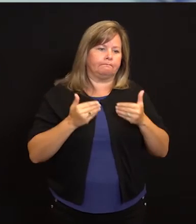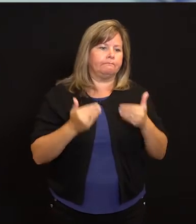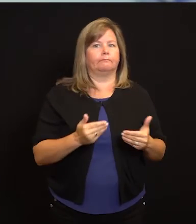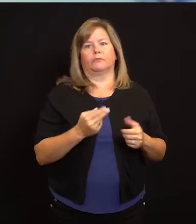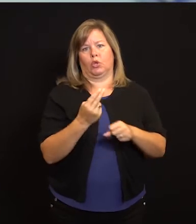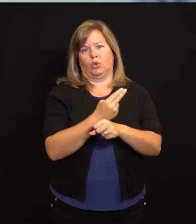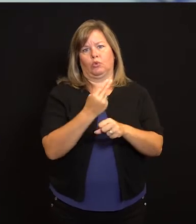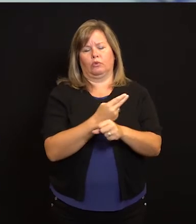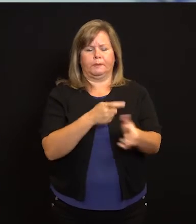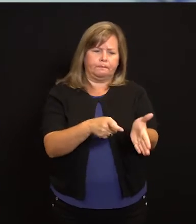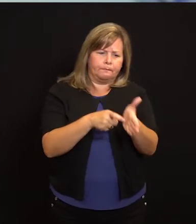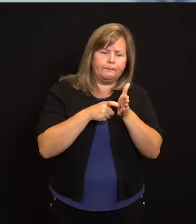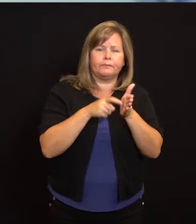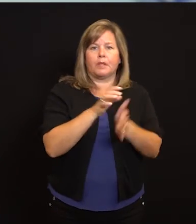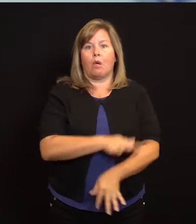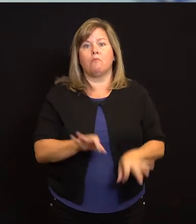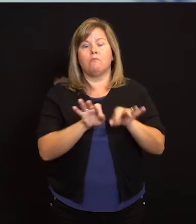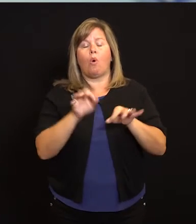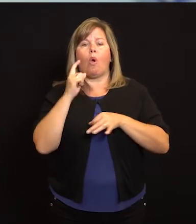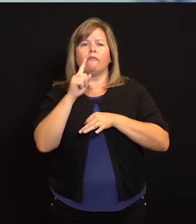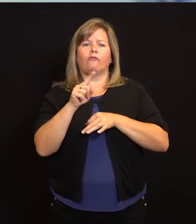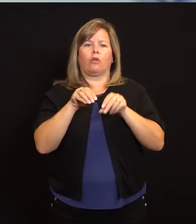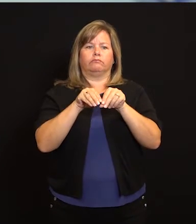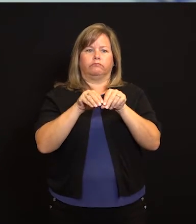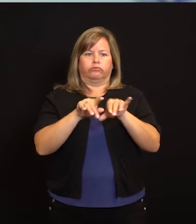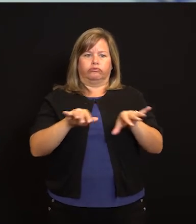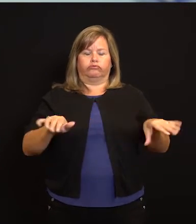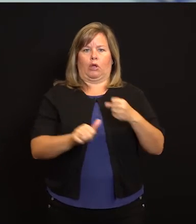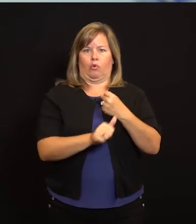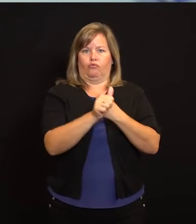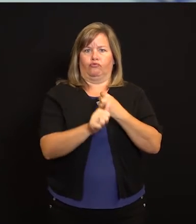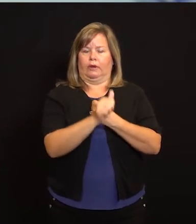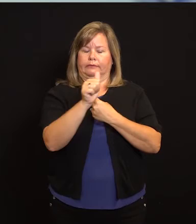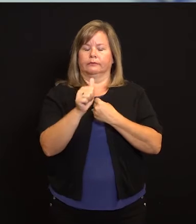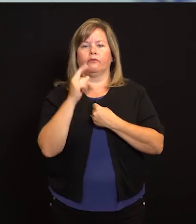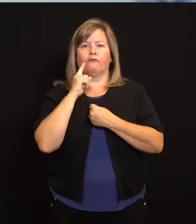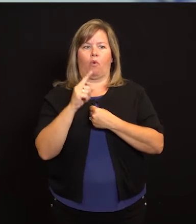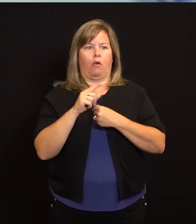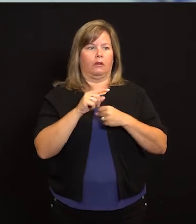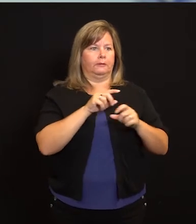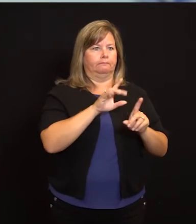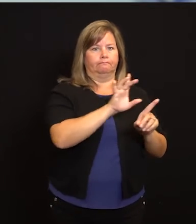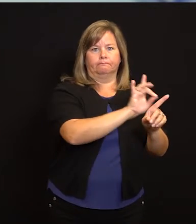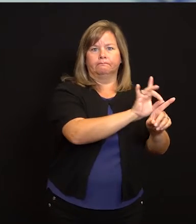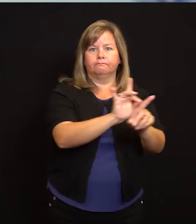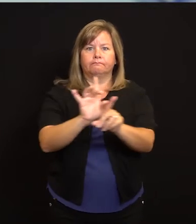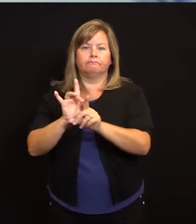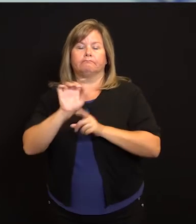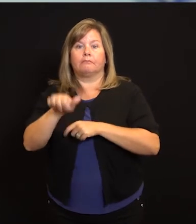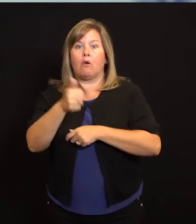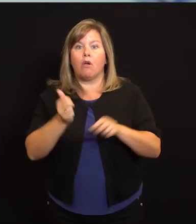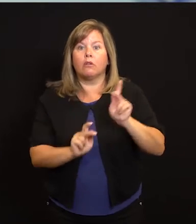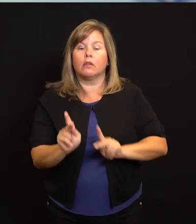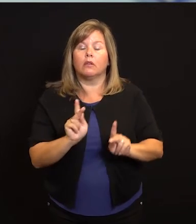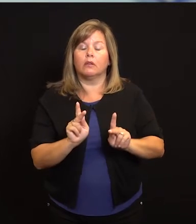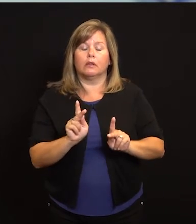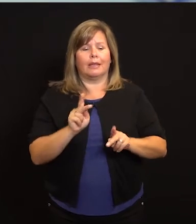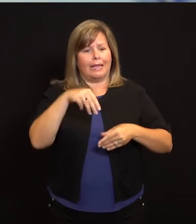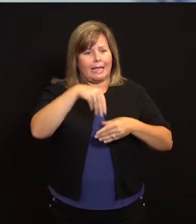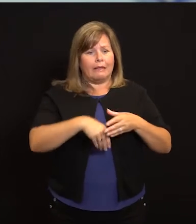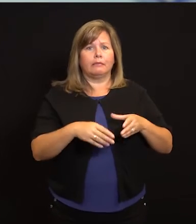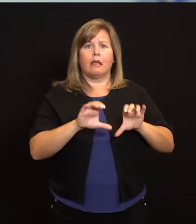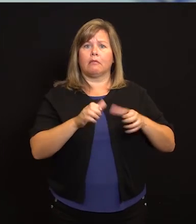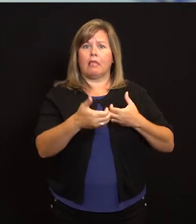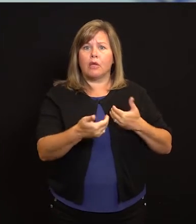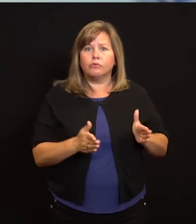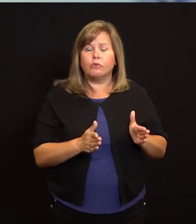eso. Todas estas cosas son muy importantes para reducir el riesgo general de transmisión, tanto en la aula como